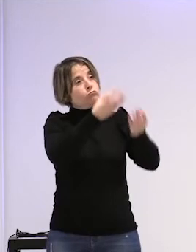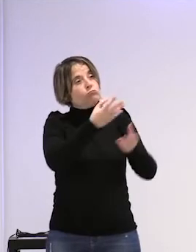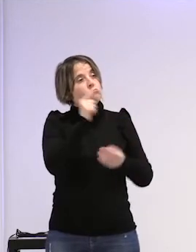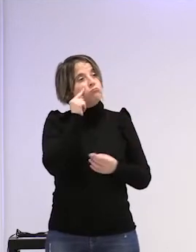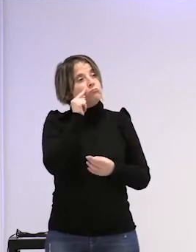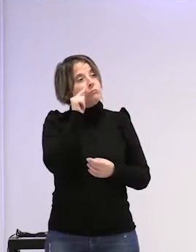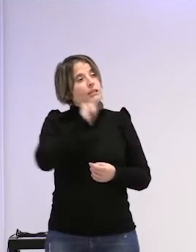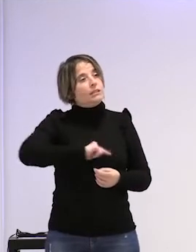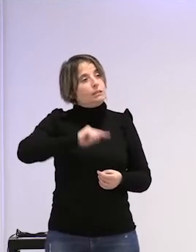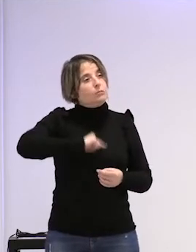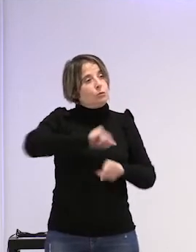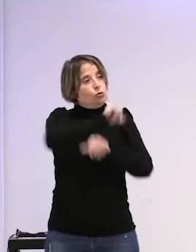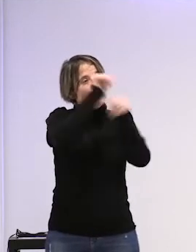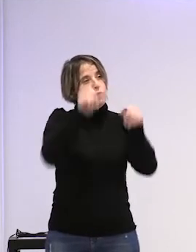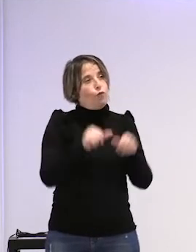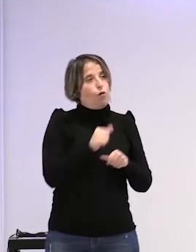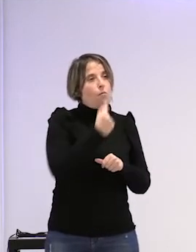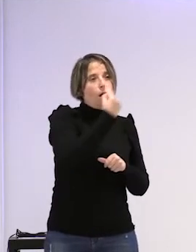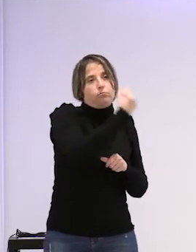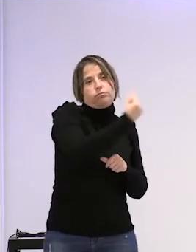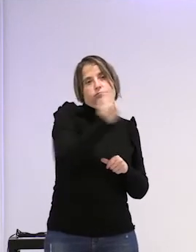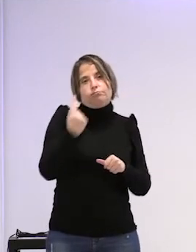sentir de una manera o de otra al final